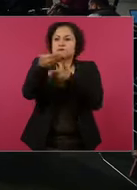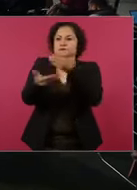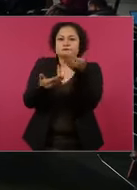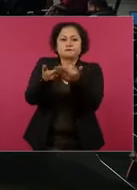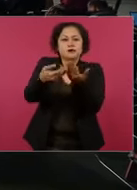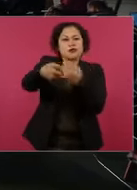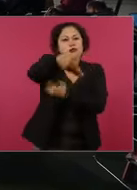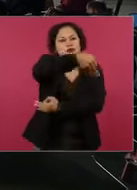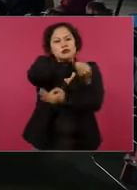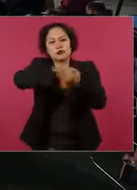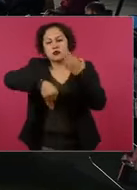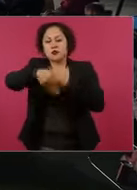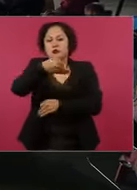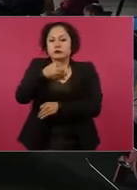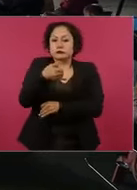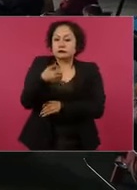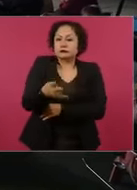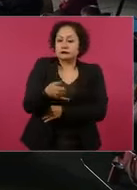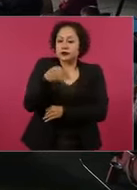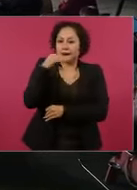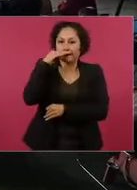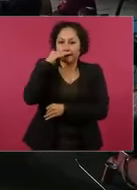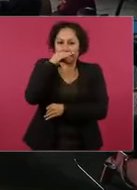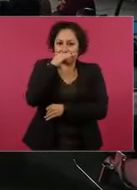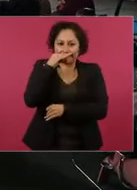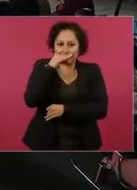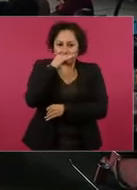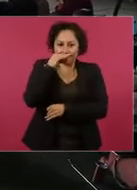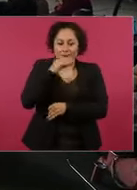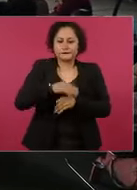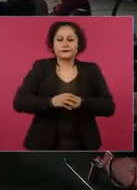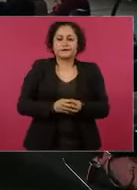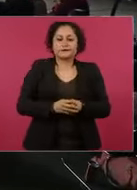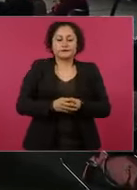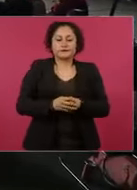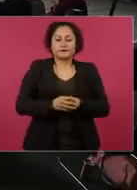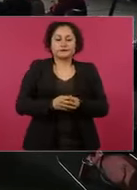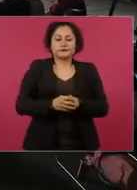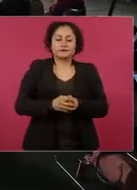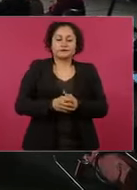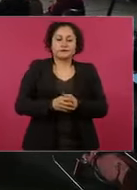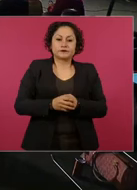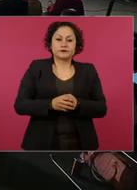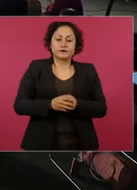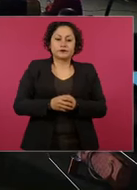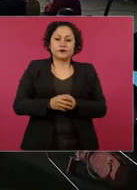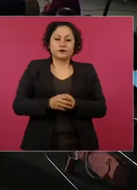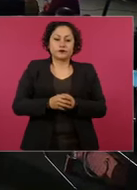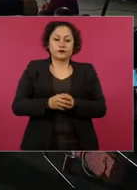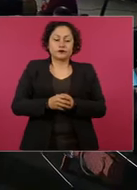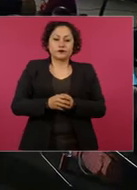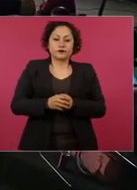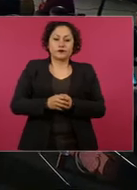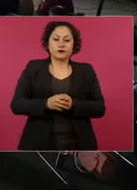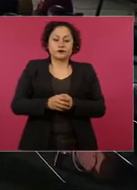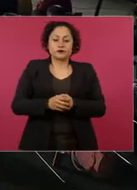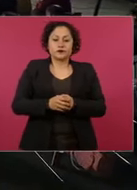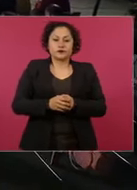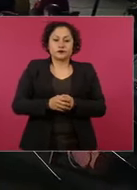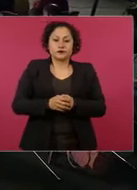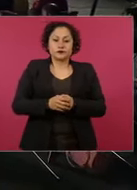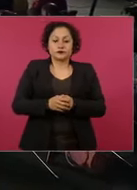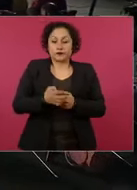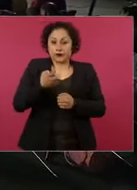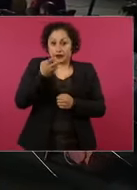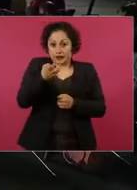de montar el sistema, de establecer este sistema de salud para